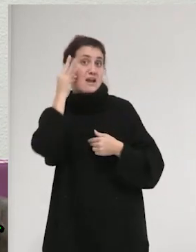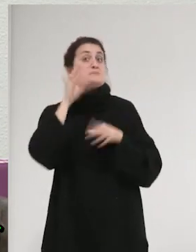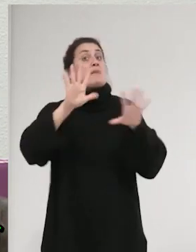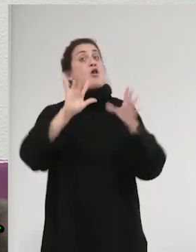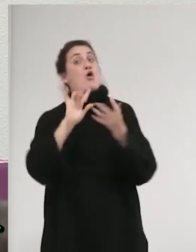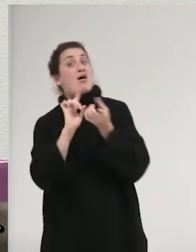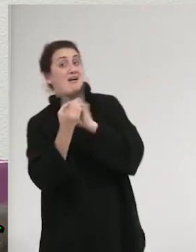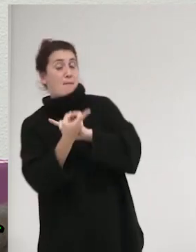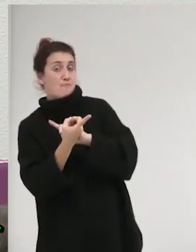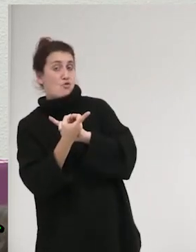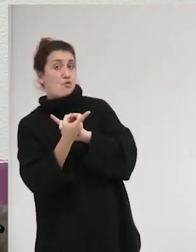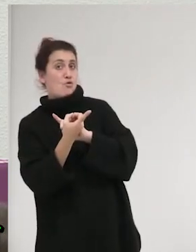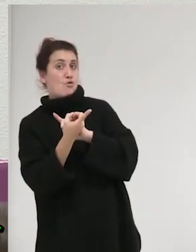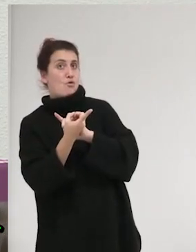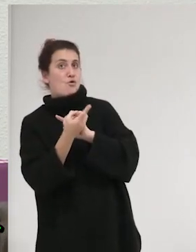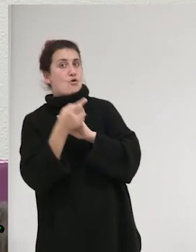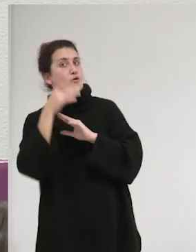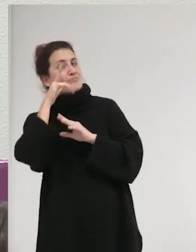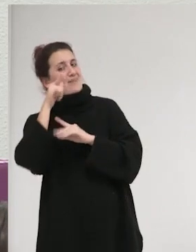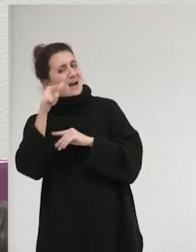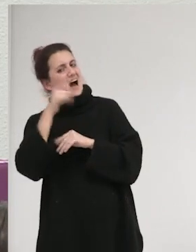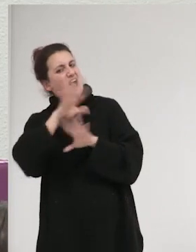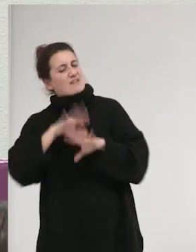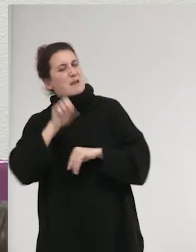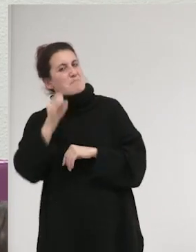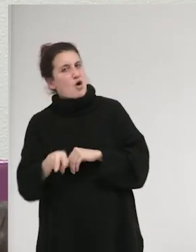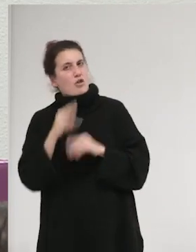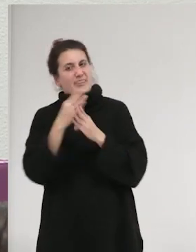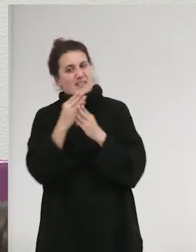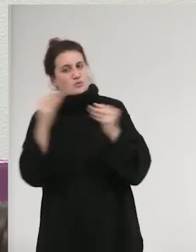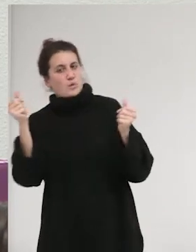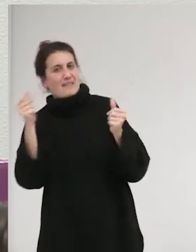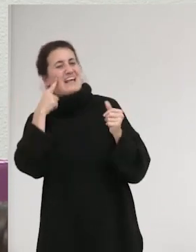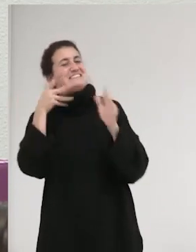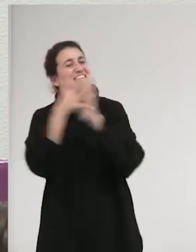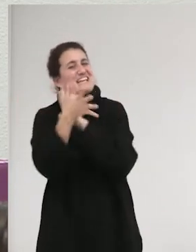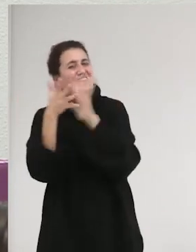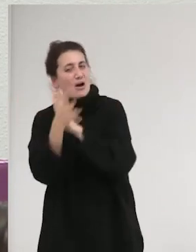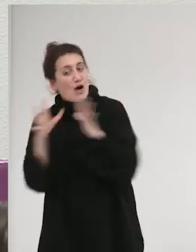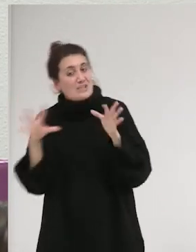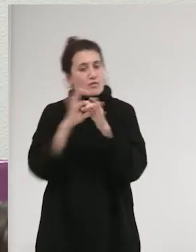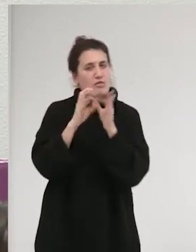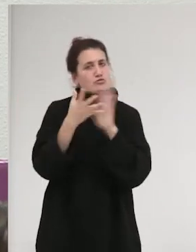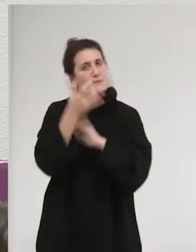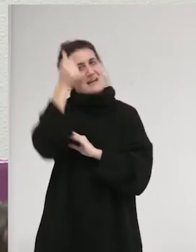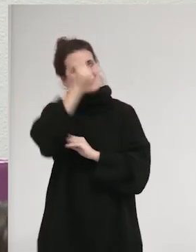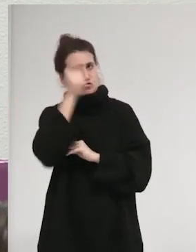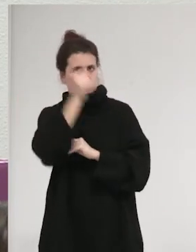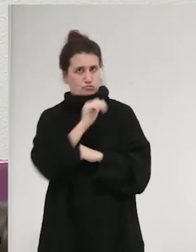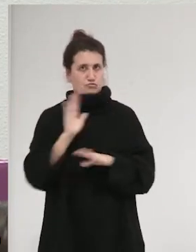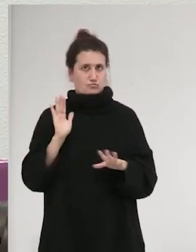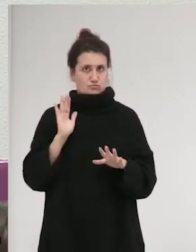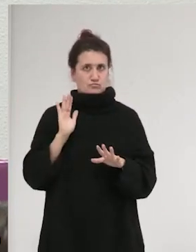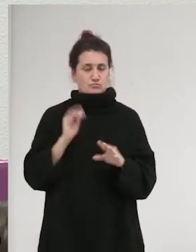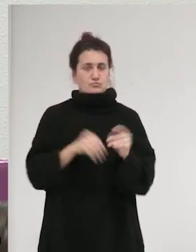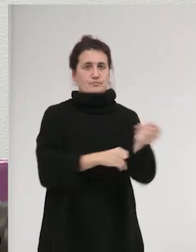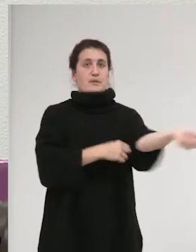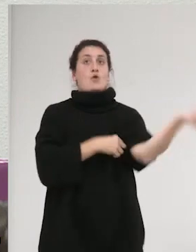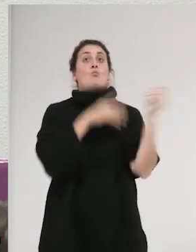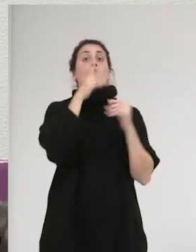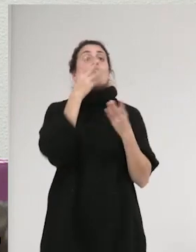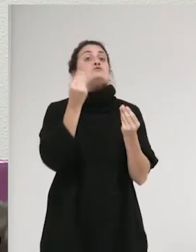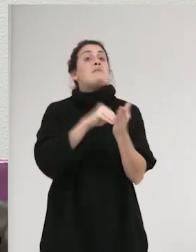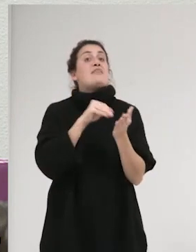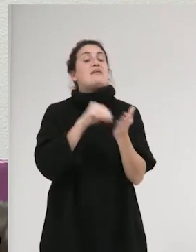creo que nos ha ido peor en deconstruir los significados asociados a la masculinidad, ¿no? Y que muchas veces,